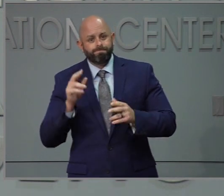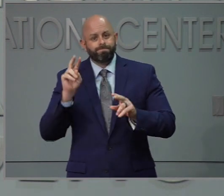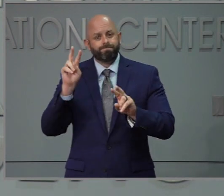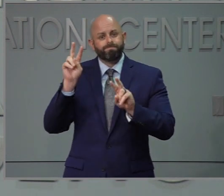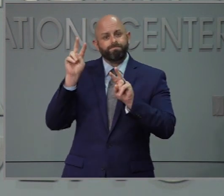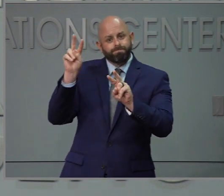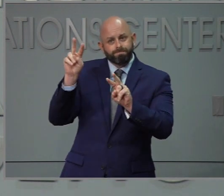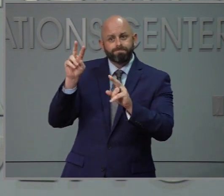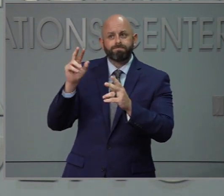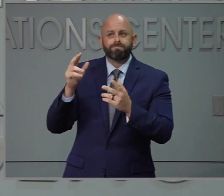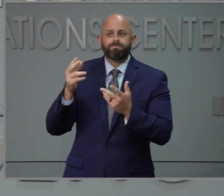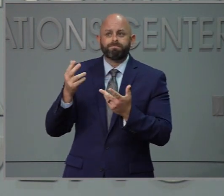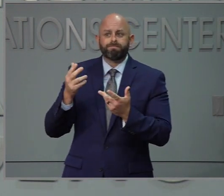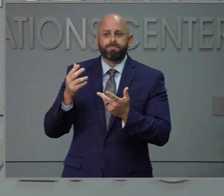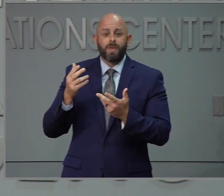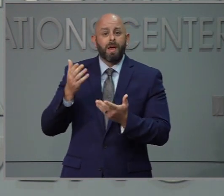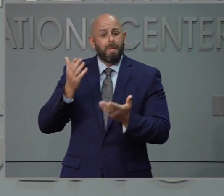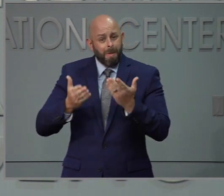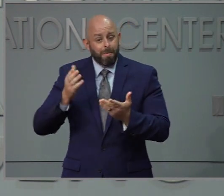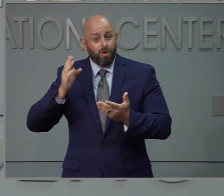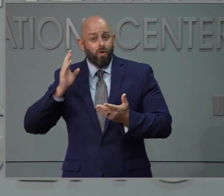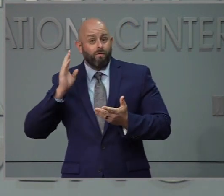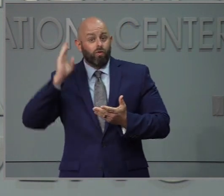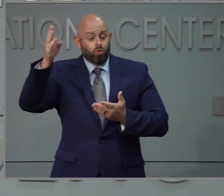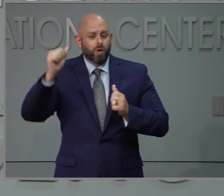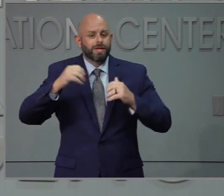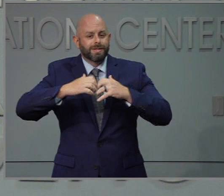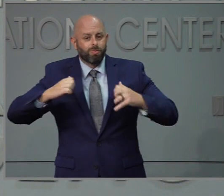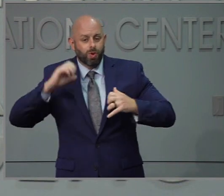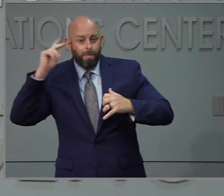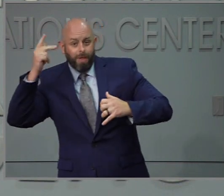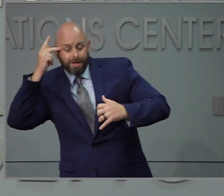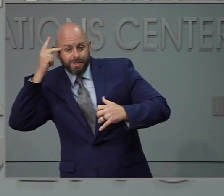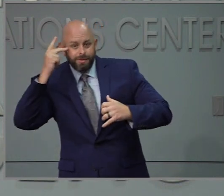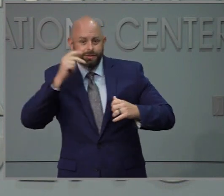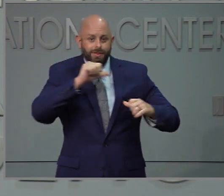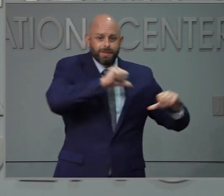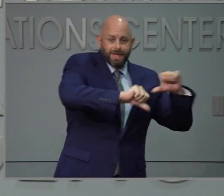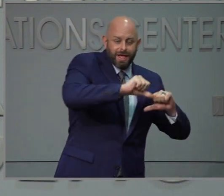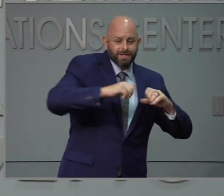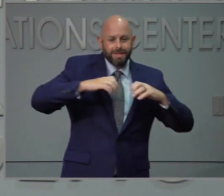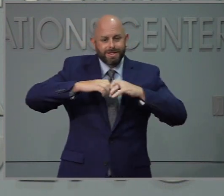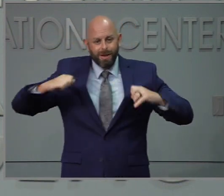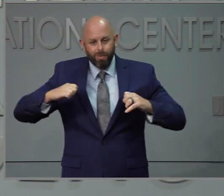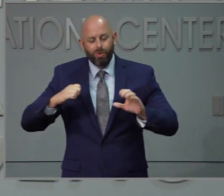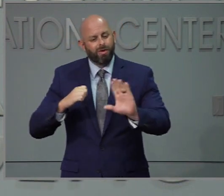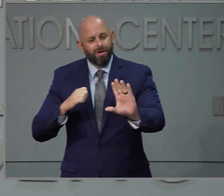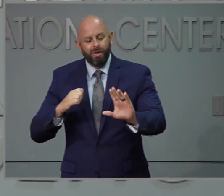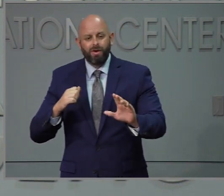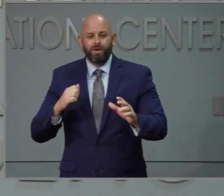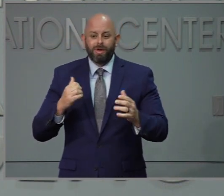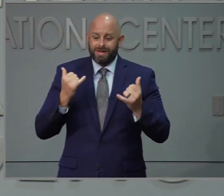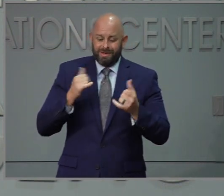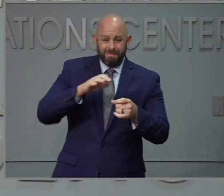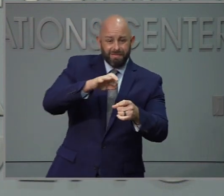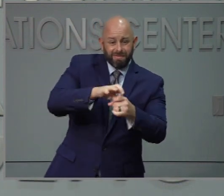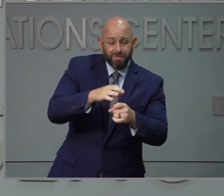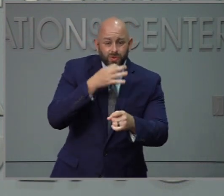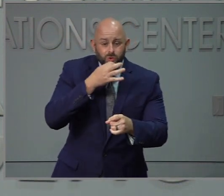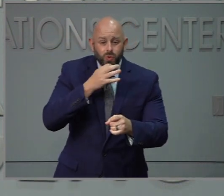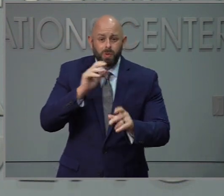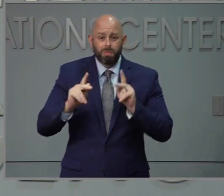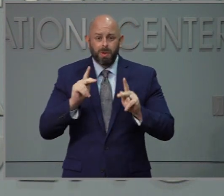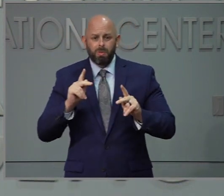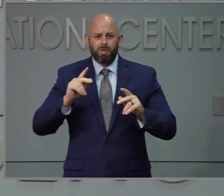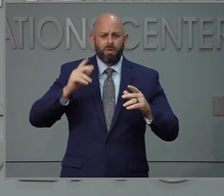podamos tener otros problemas de salud pública fuera de todo esto de las elecciones y del contexto de